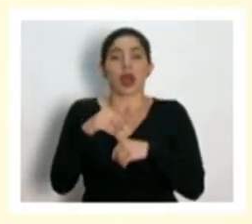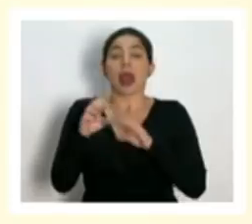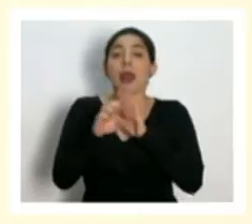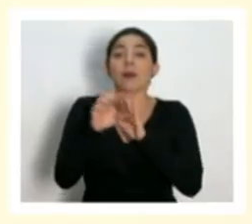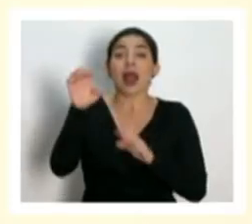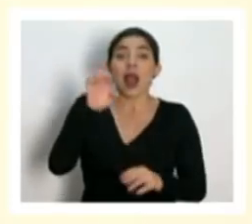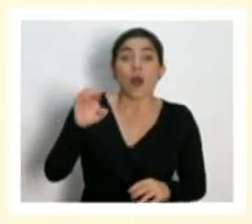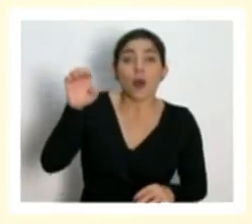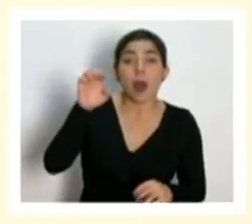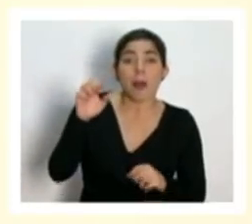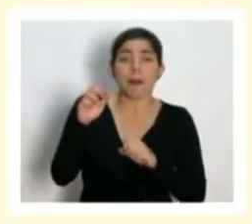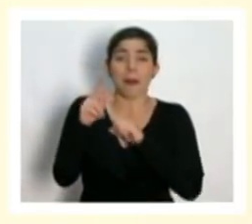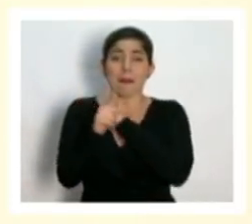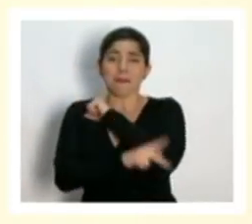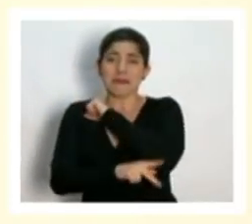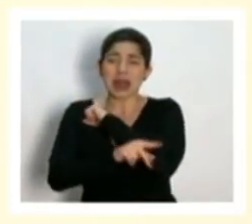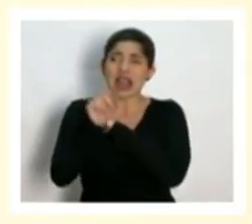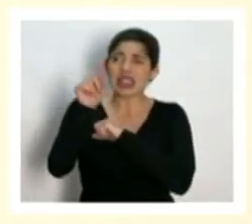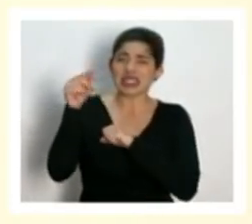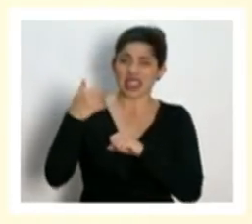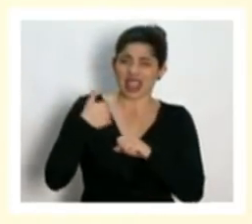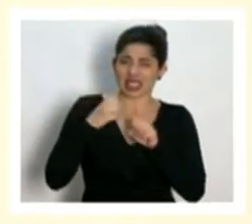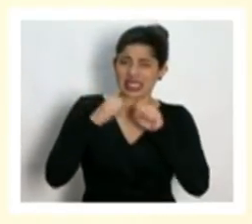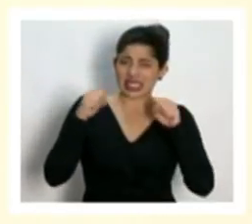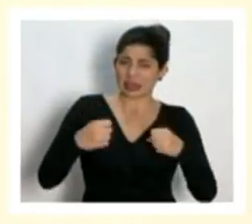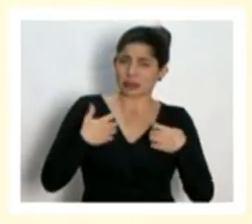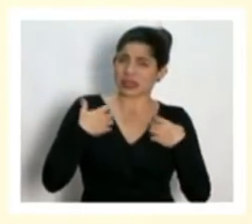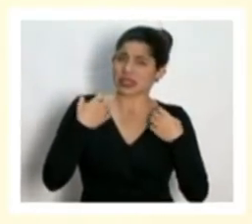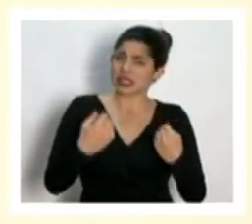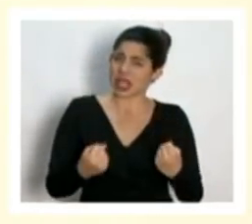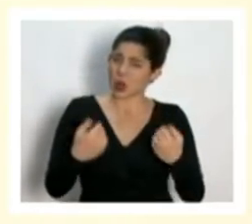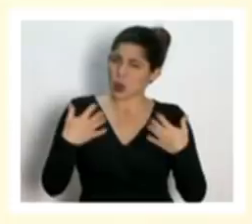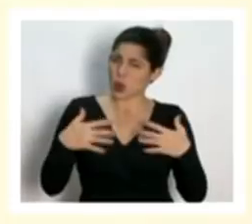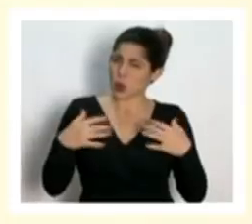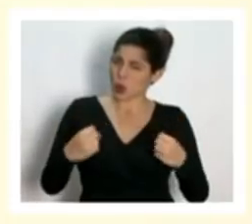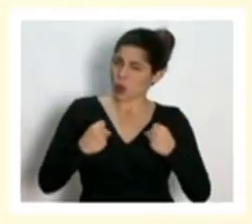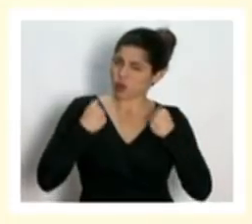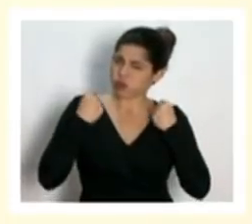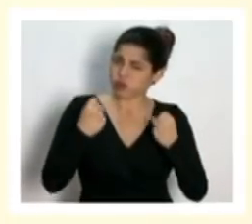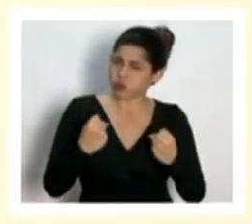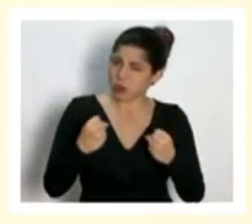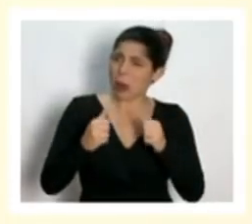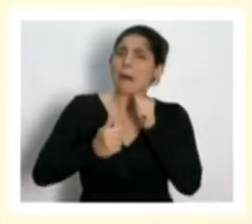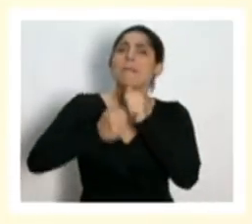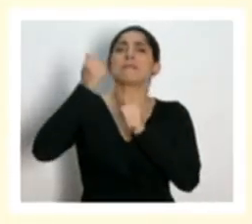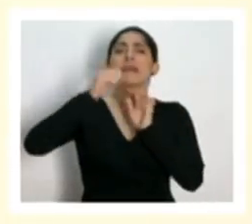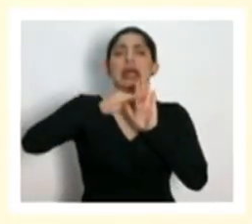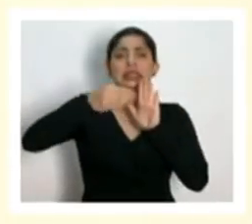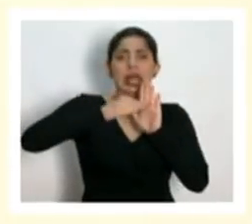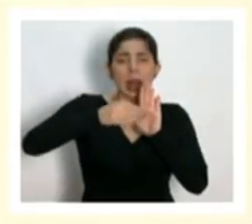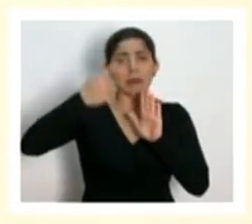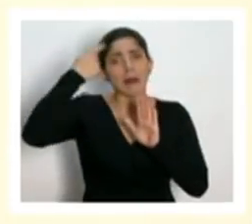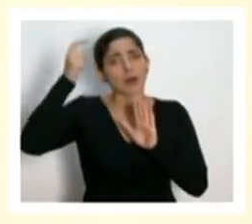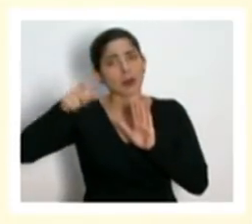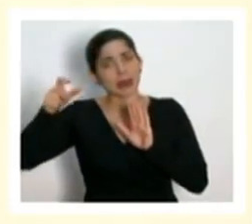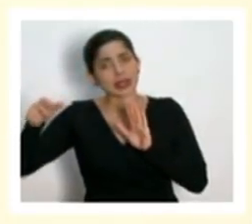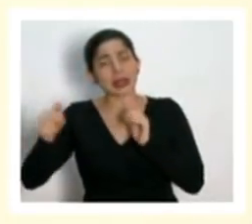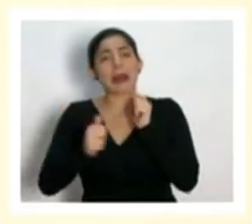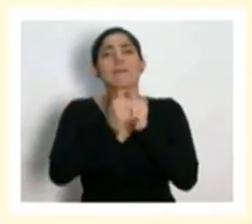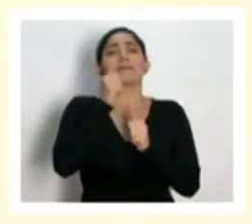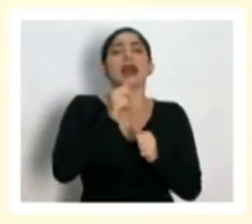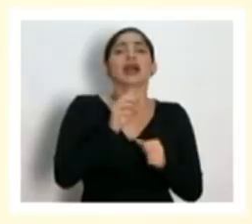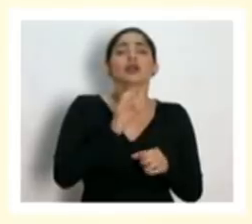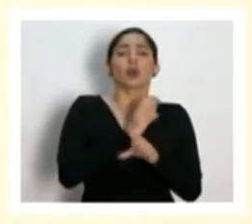en países que tienen sistemas de salud muy fuertes con más camas por habitante con más UCI por